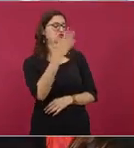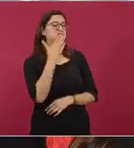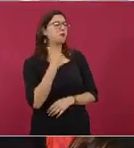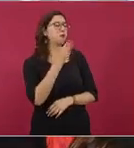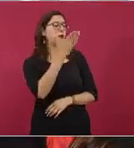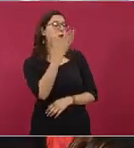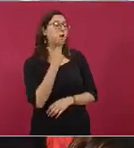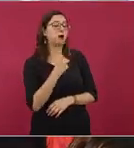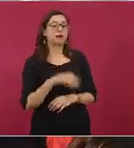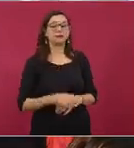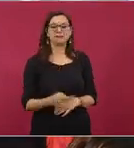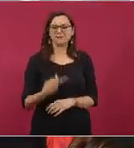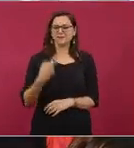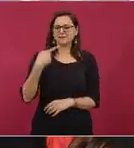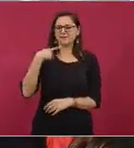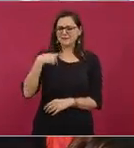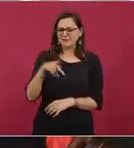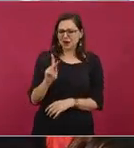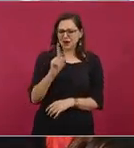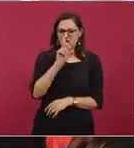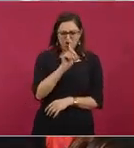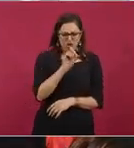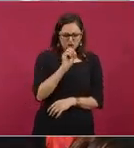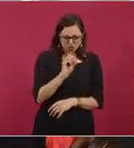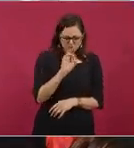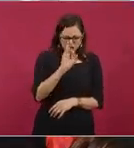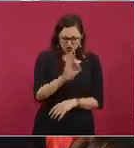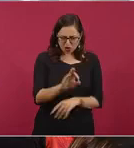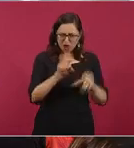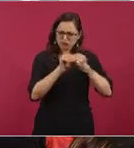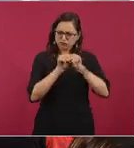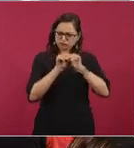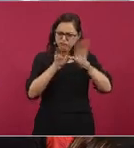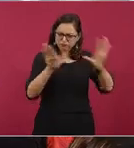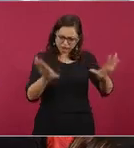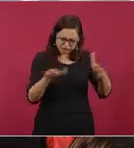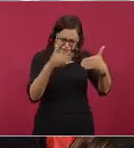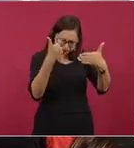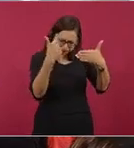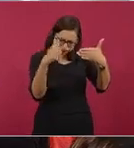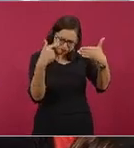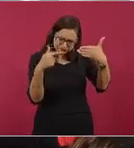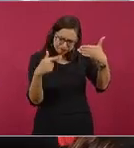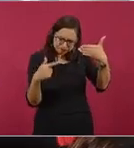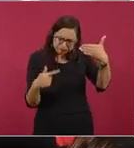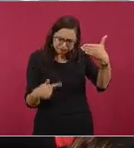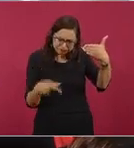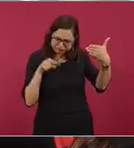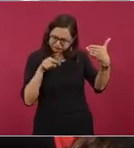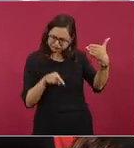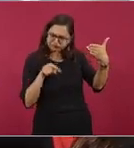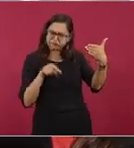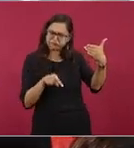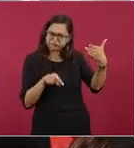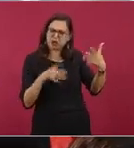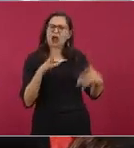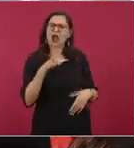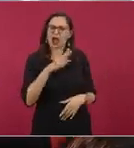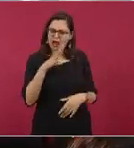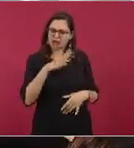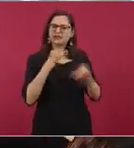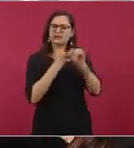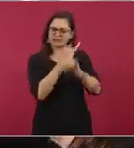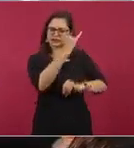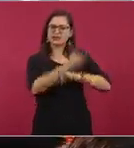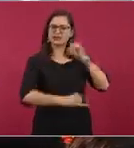oficial de la nación que es un aeropuerto internacional que tiene un recinto fiscal donde